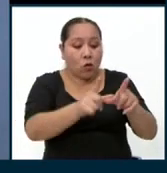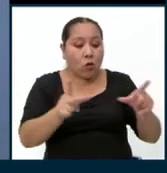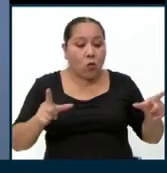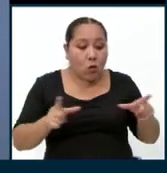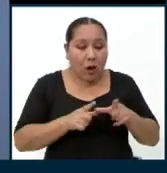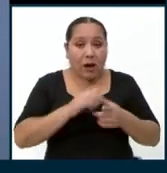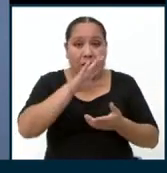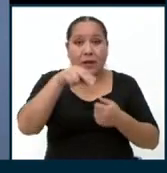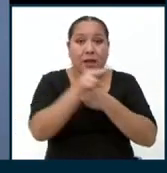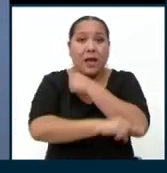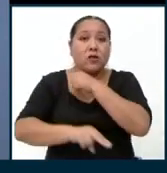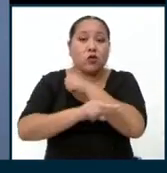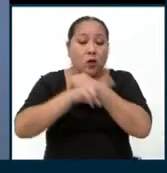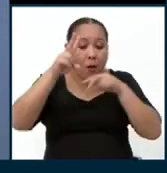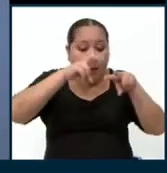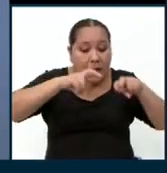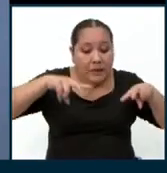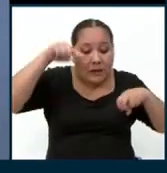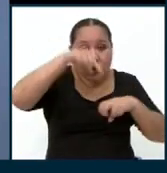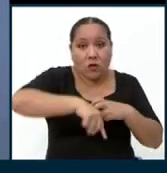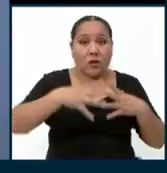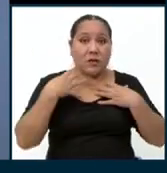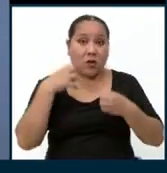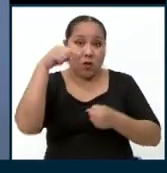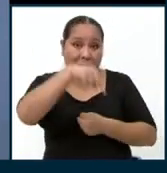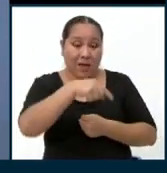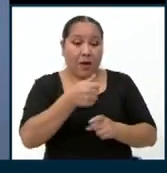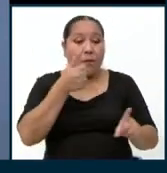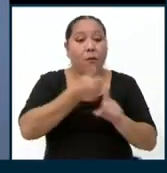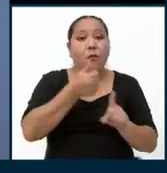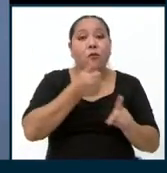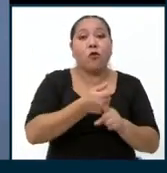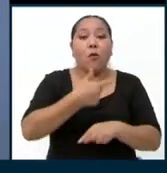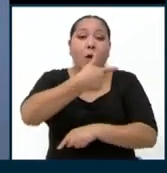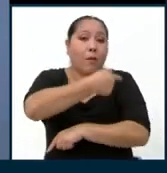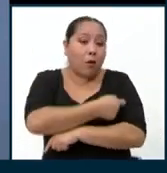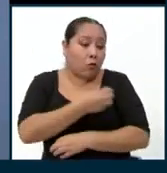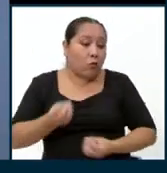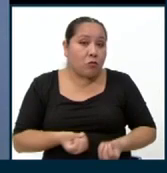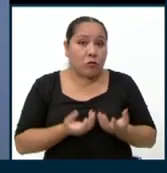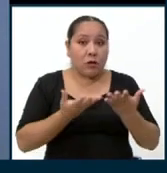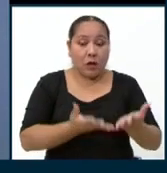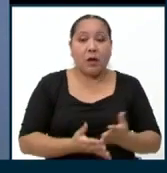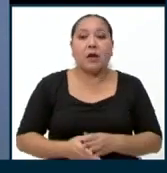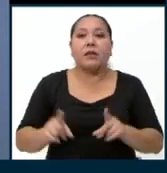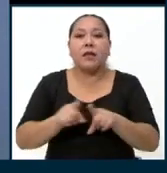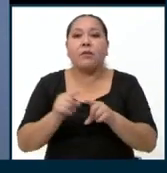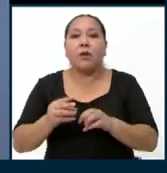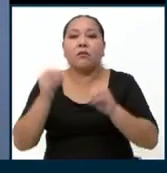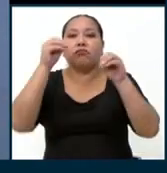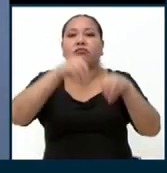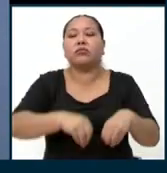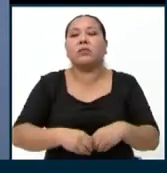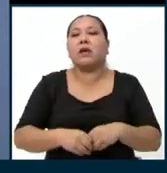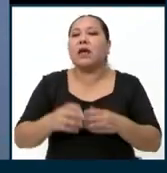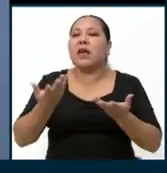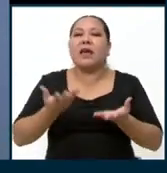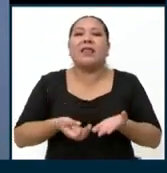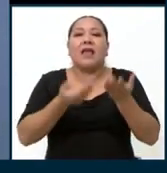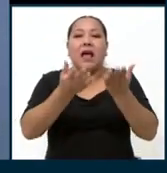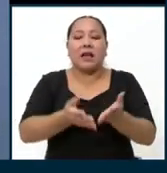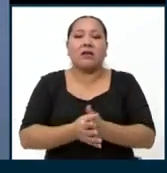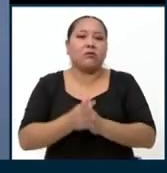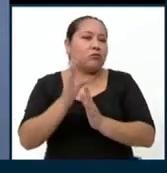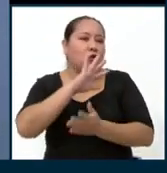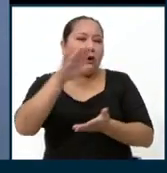en salud para poder generar nuestras propias vacunas, para dotarnos también de todo lo que significa el tema del oxígeno. Y